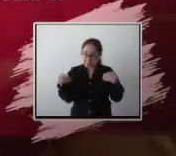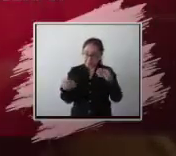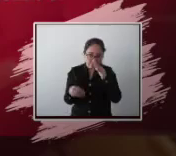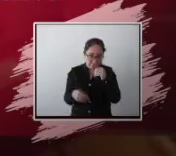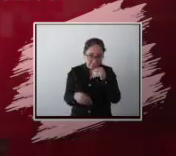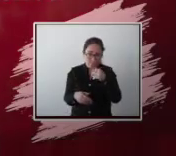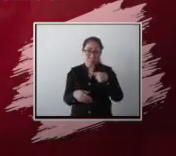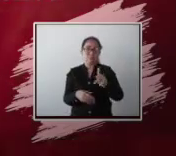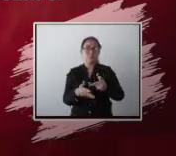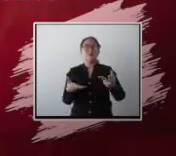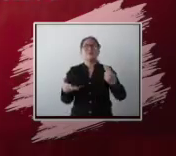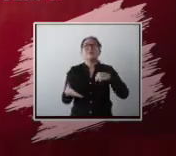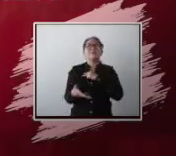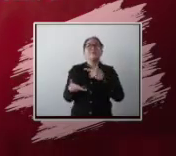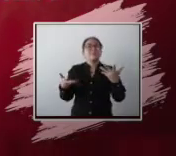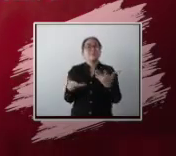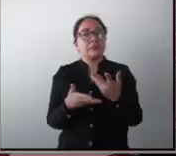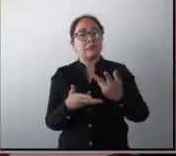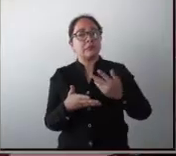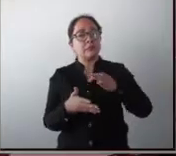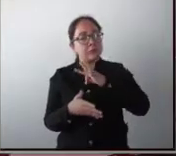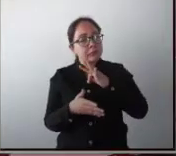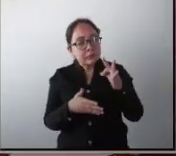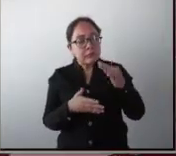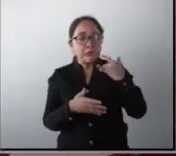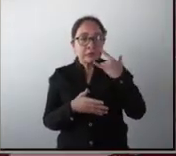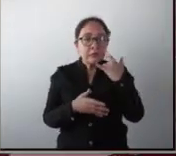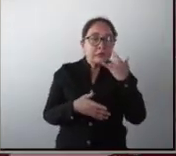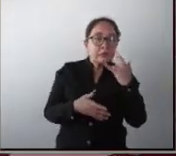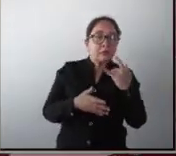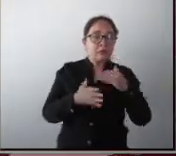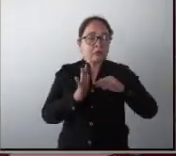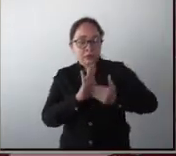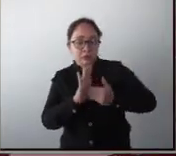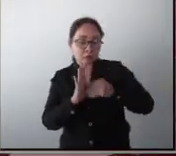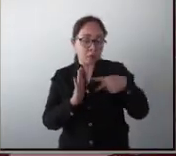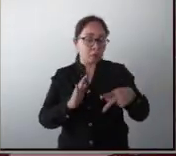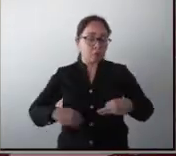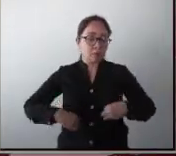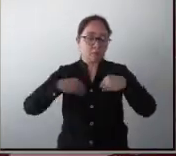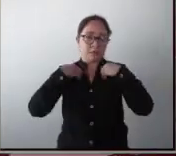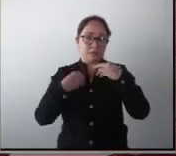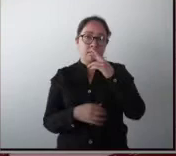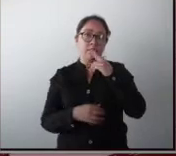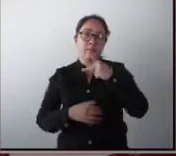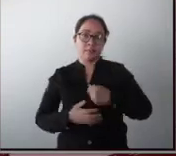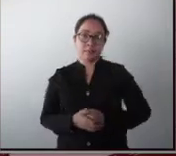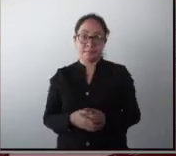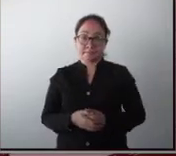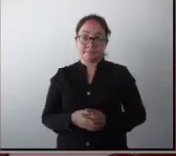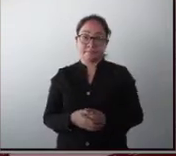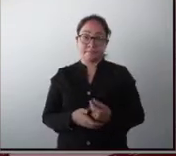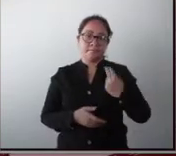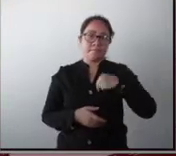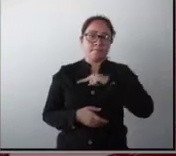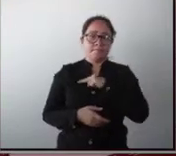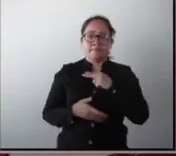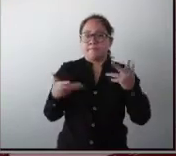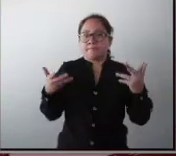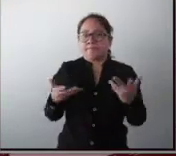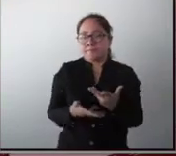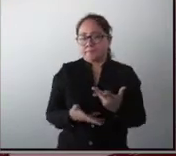es establecer estrategias para mejorar la calidad de vida de estos niños. Y aquí lo que hacemos es